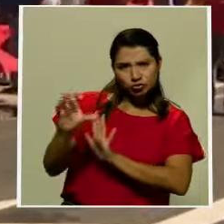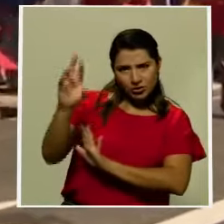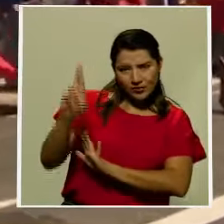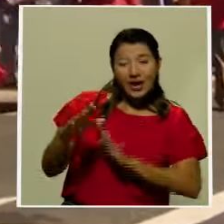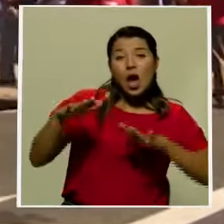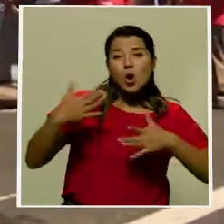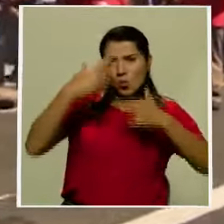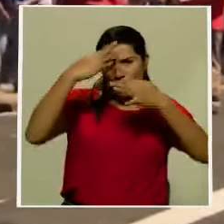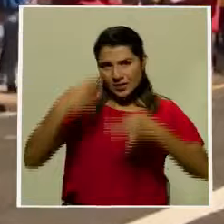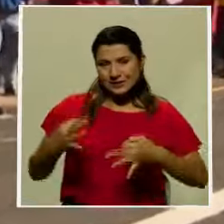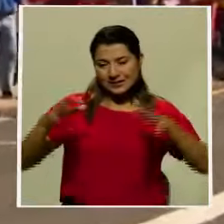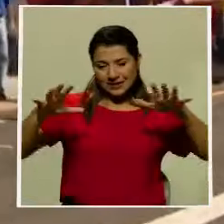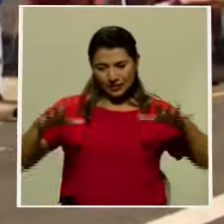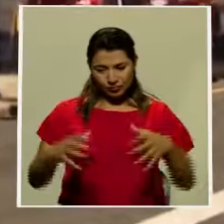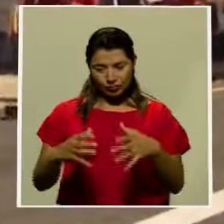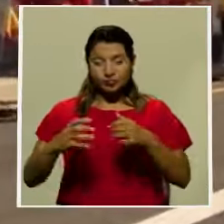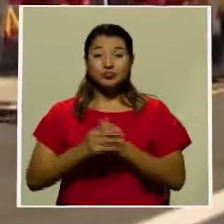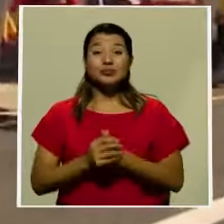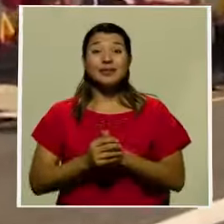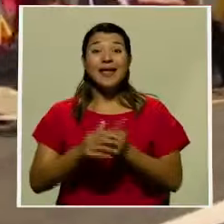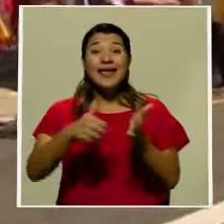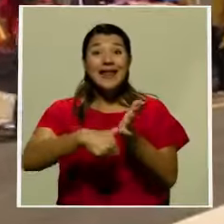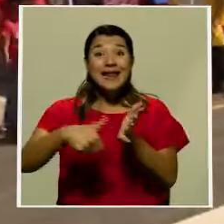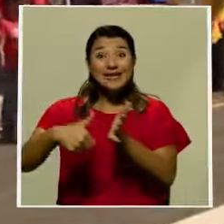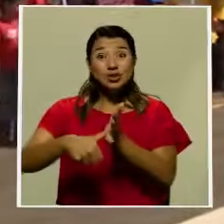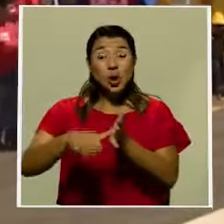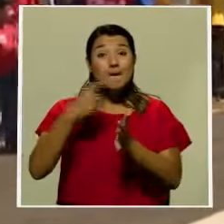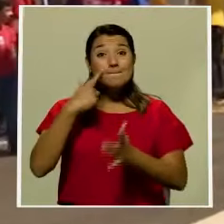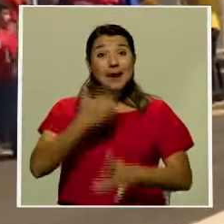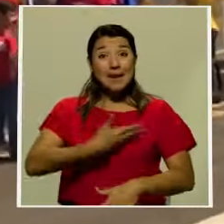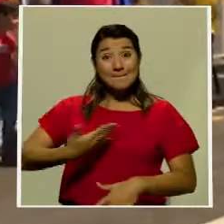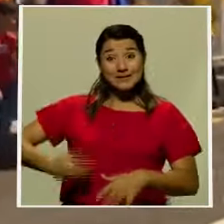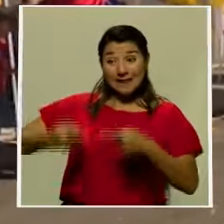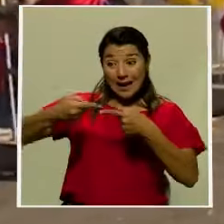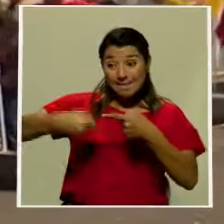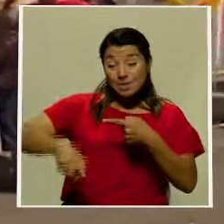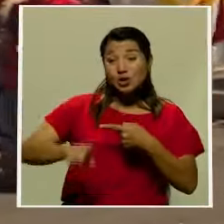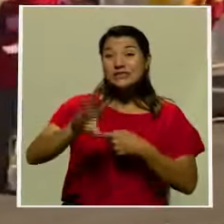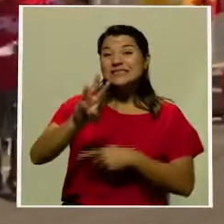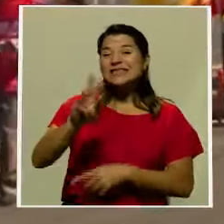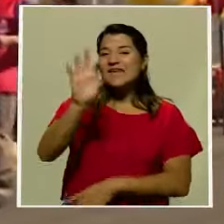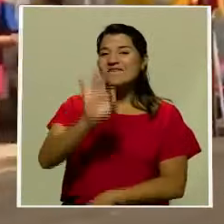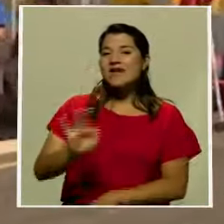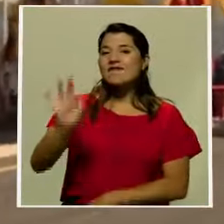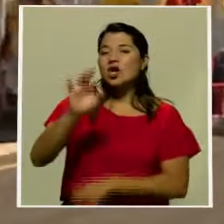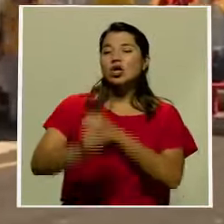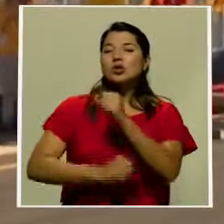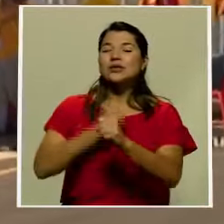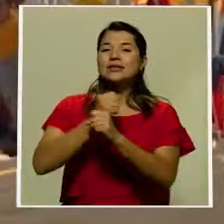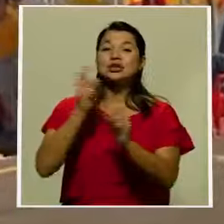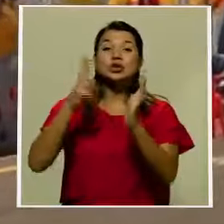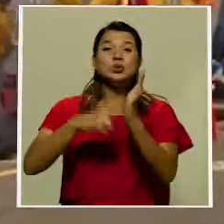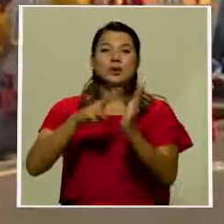Las elecciones presidenciales de nuestro país se realizarán el próximo 6 de febrero del 2022